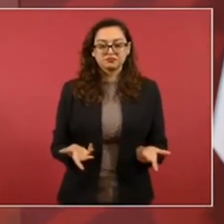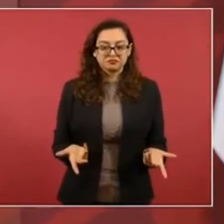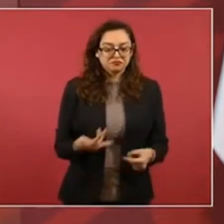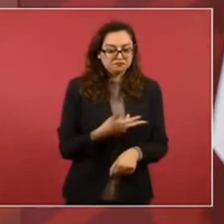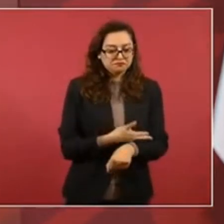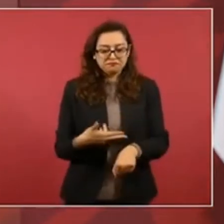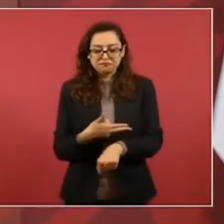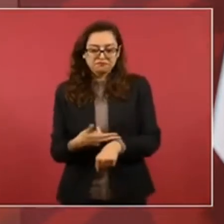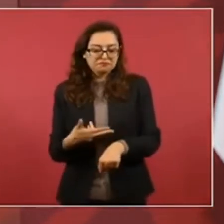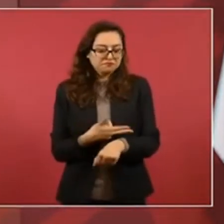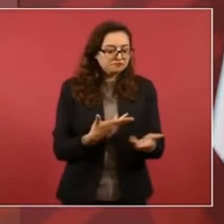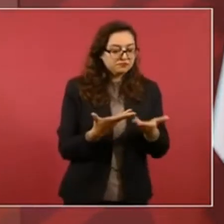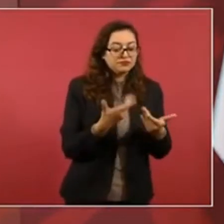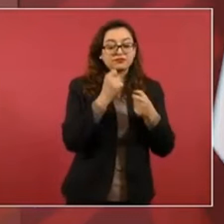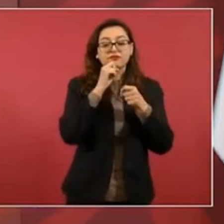lo del BID,